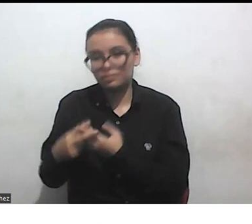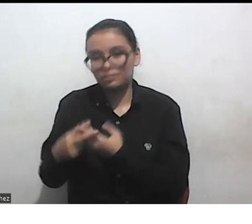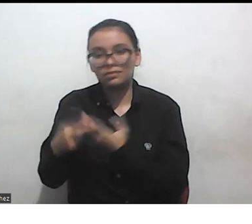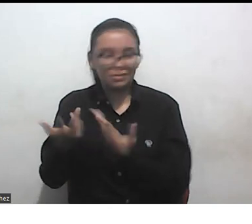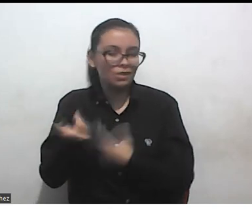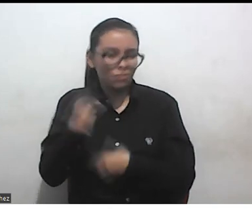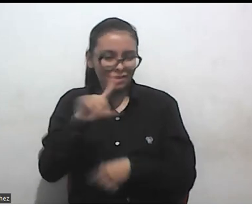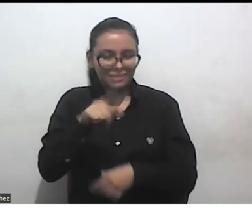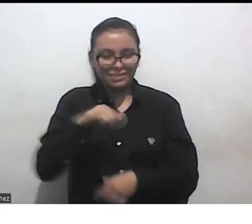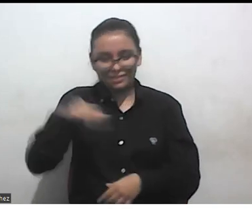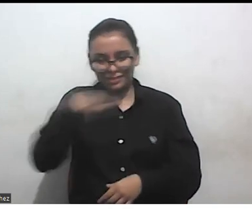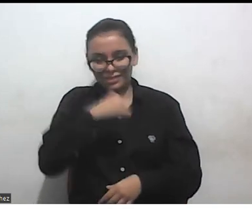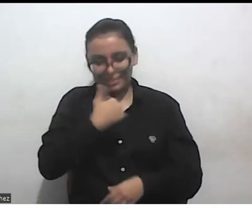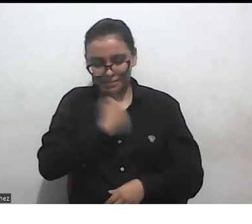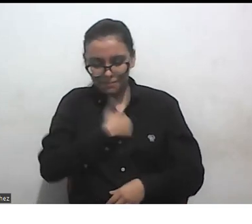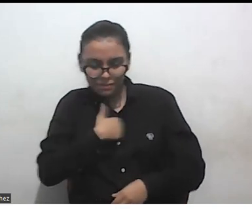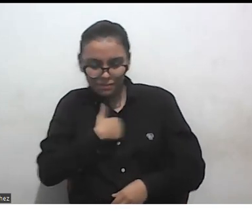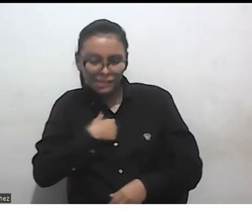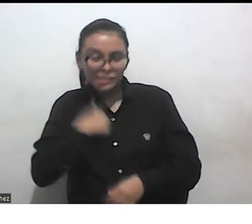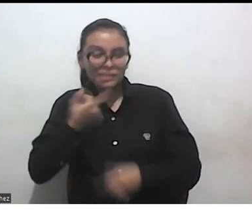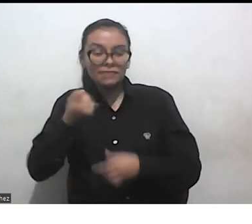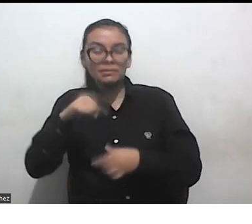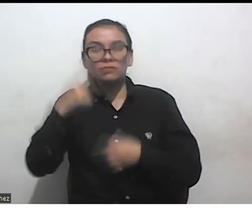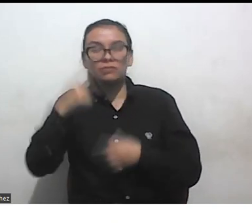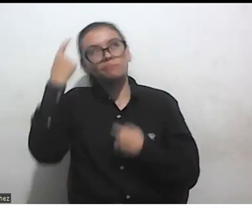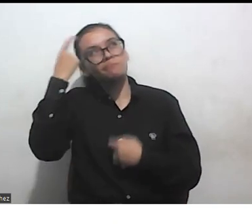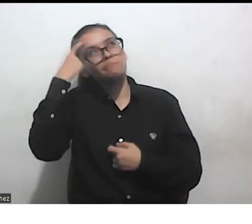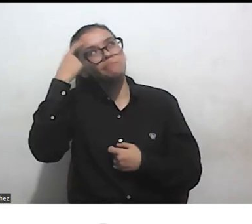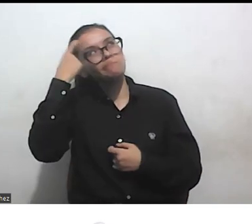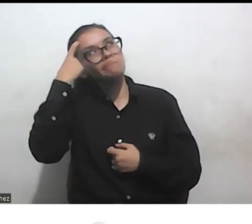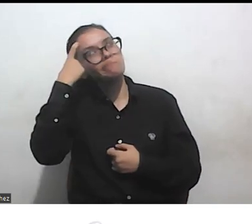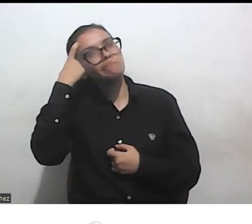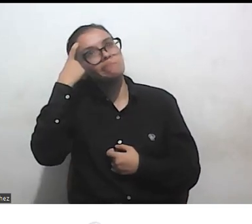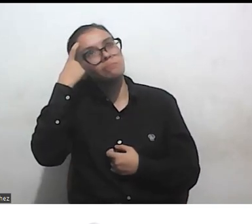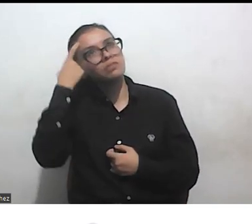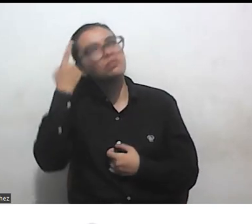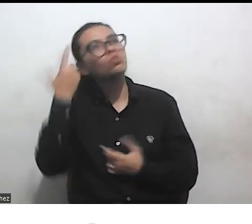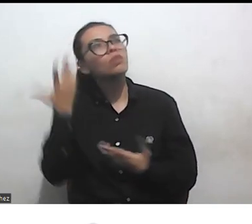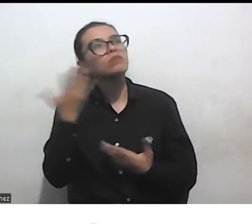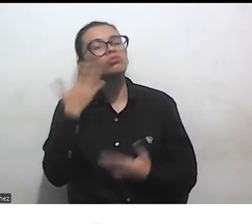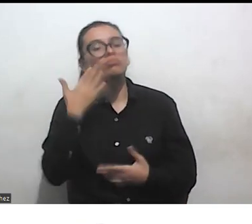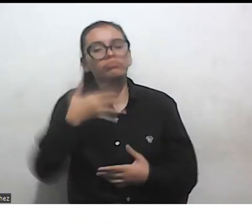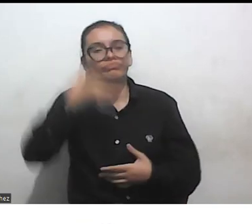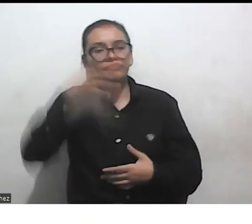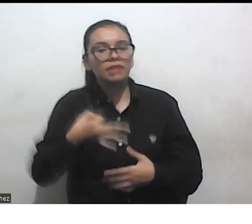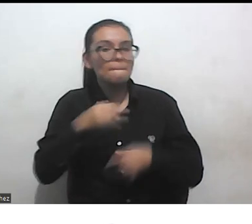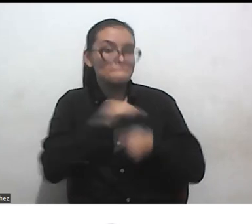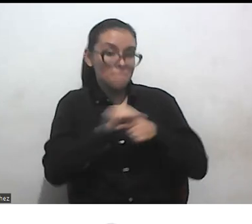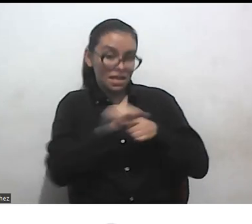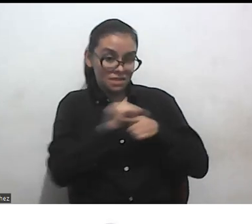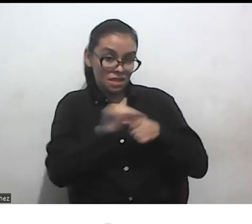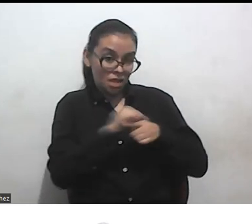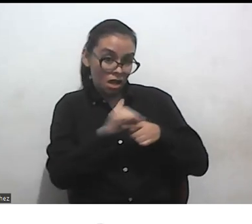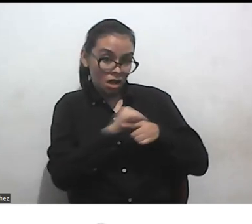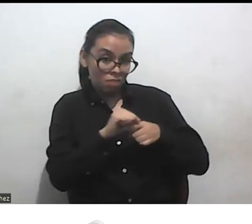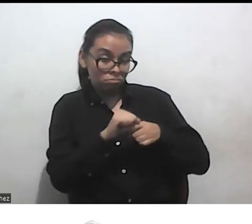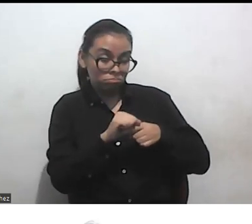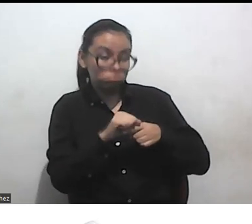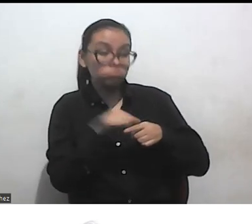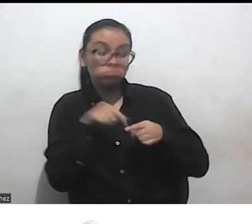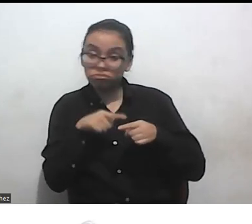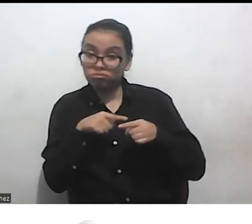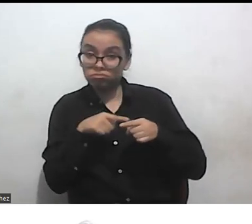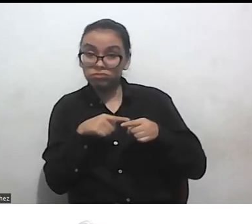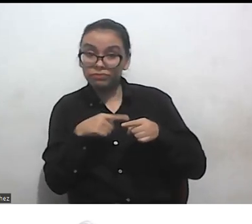tenemos que pensar también en la vida práctica, ¿no? Entonces, yo creo que sí es